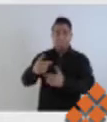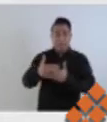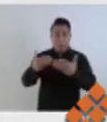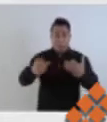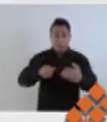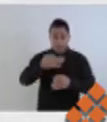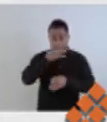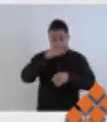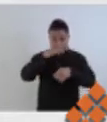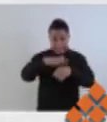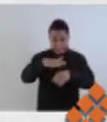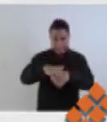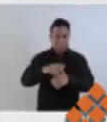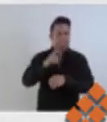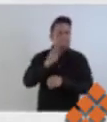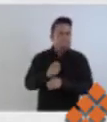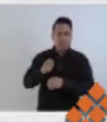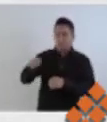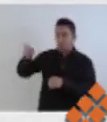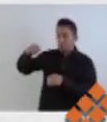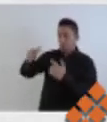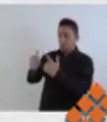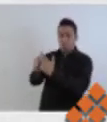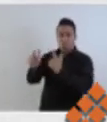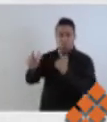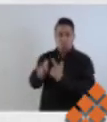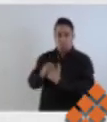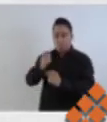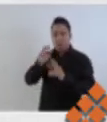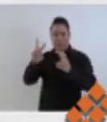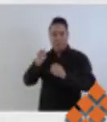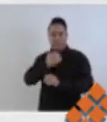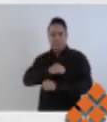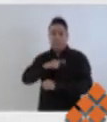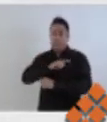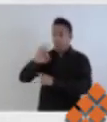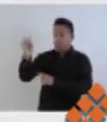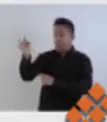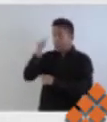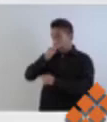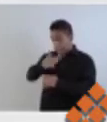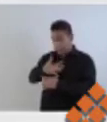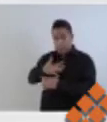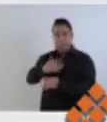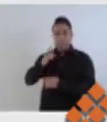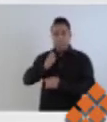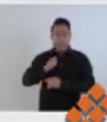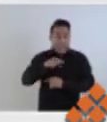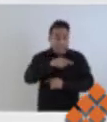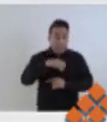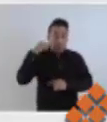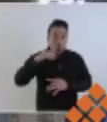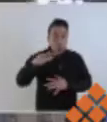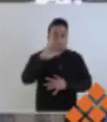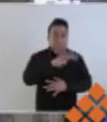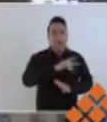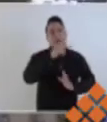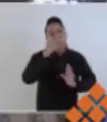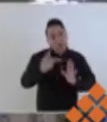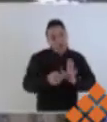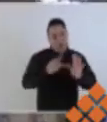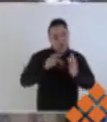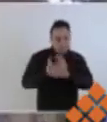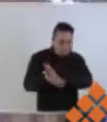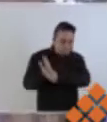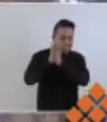informarles que el Consejo de Salubridad Federal nos ha compartido que Oaxaca regresa a